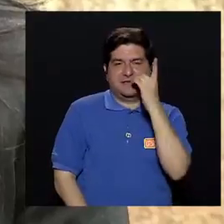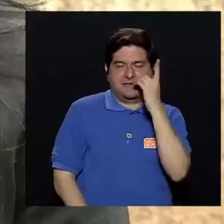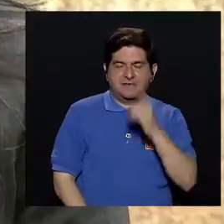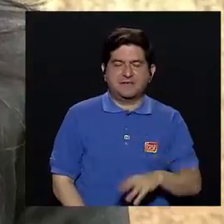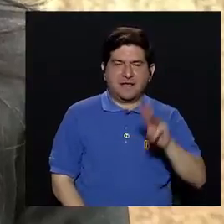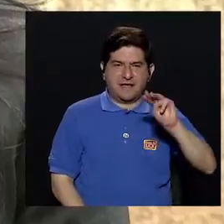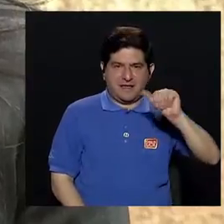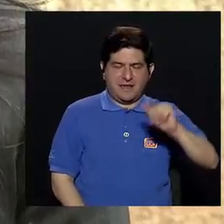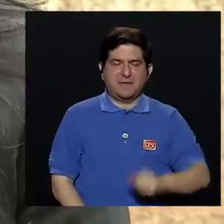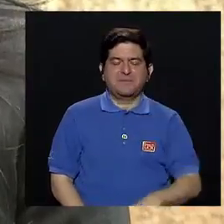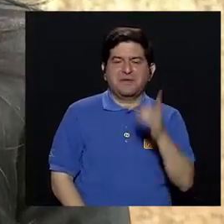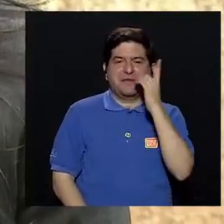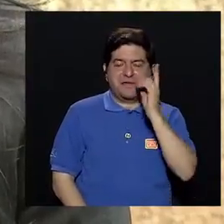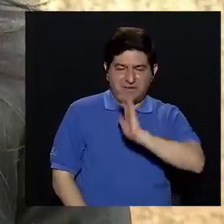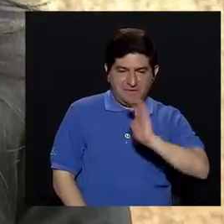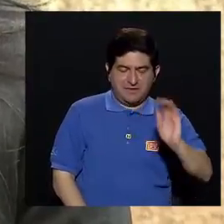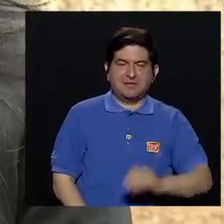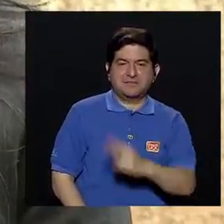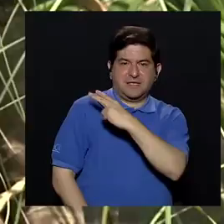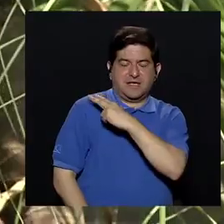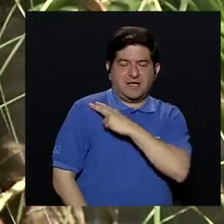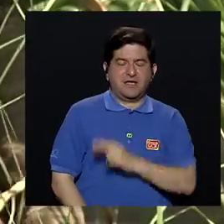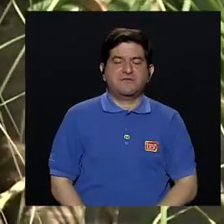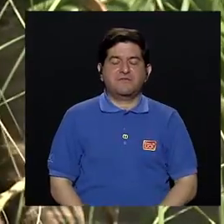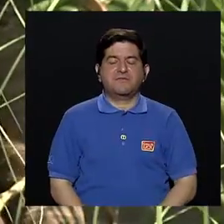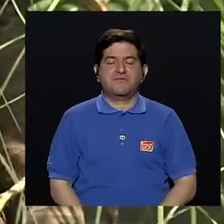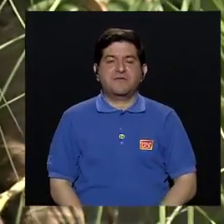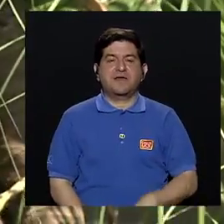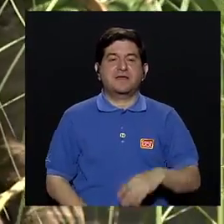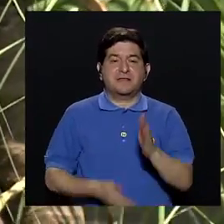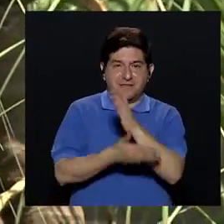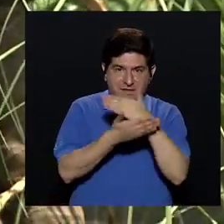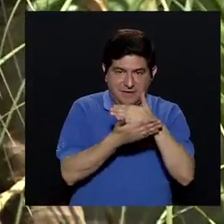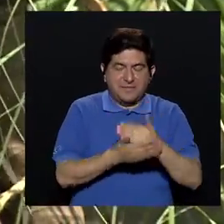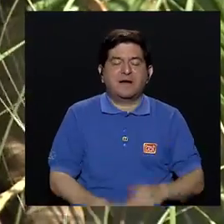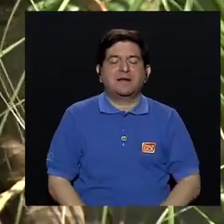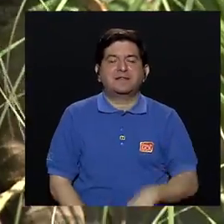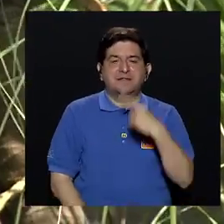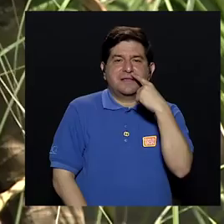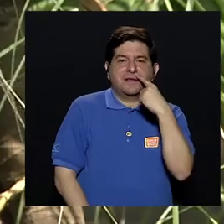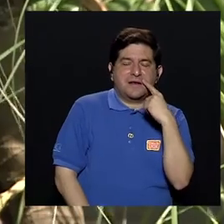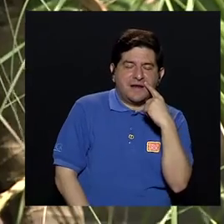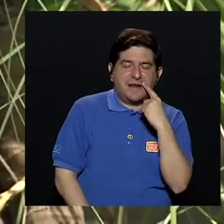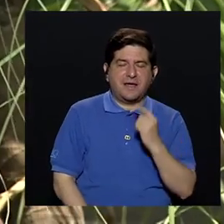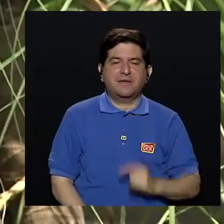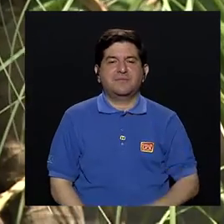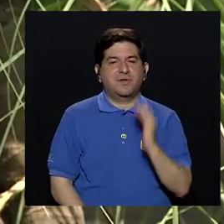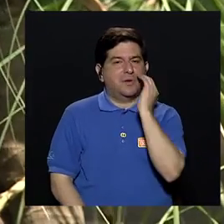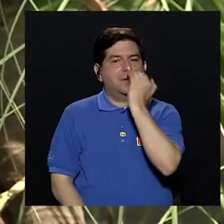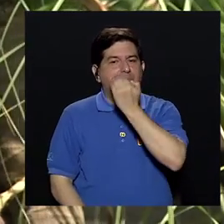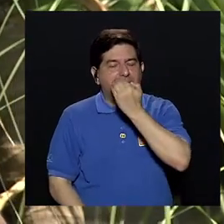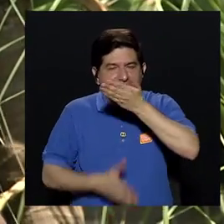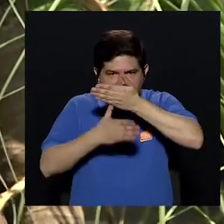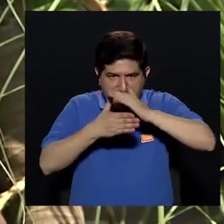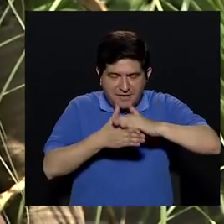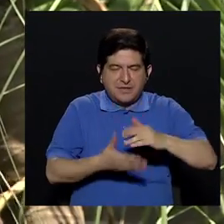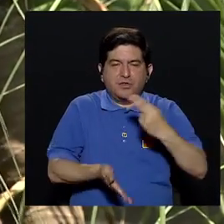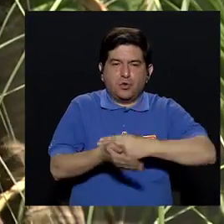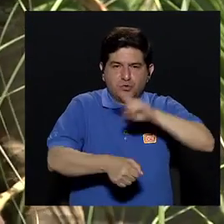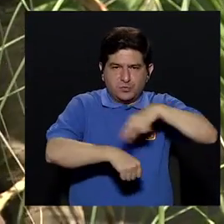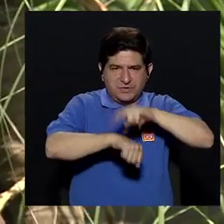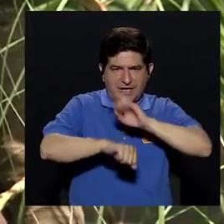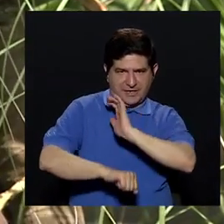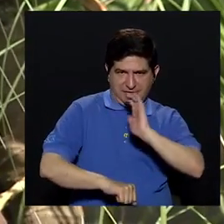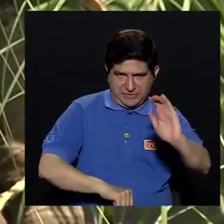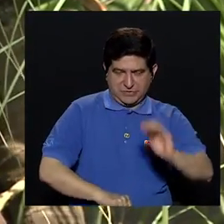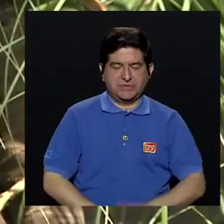máster en odontopediatría, jefe de la unidad labio paladar hendido del cráneo maxilofacial del Hospital Nacional de Niños, y con ella